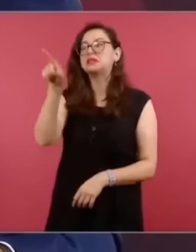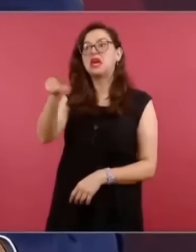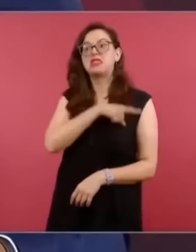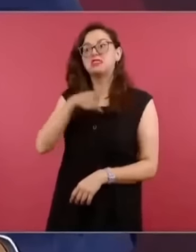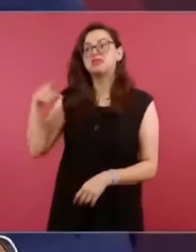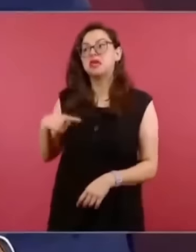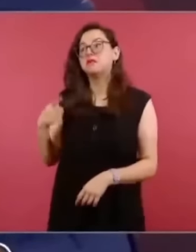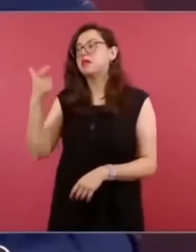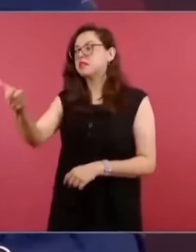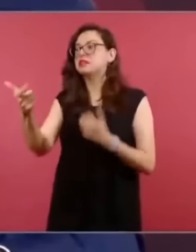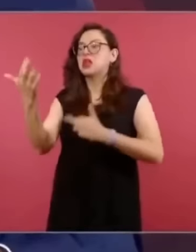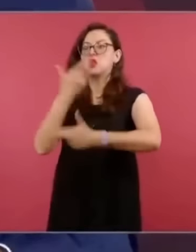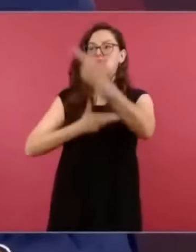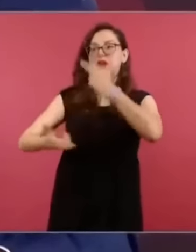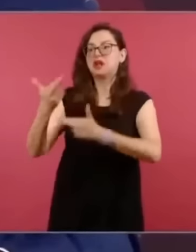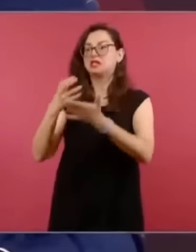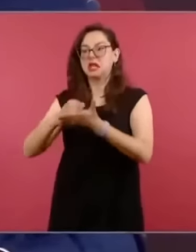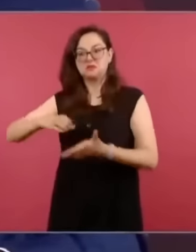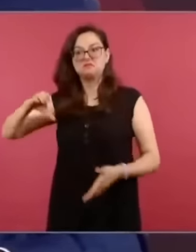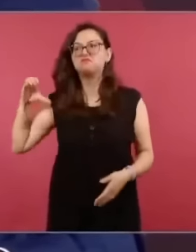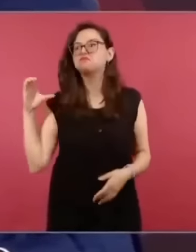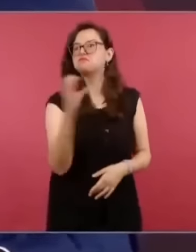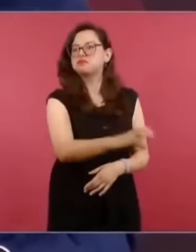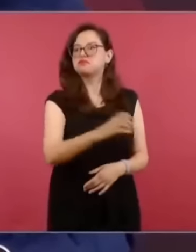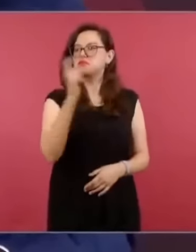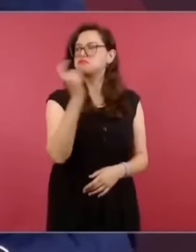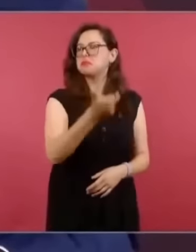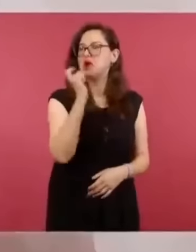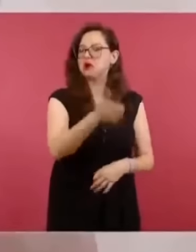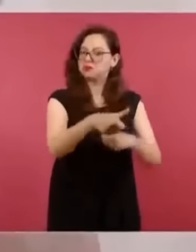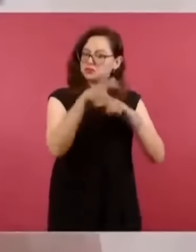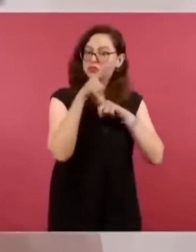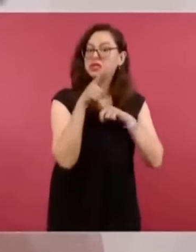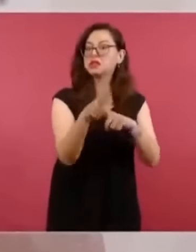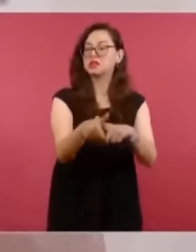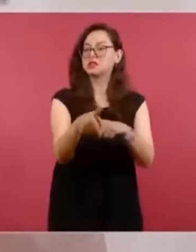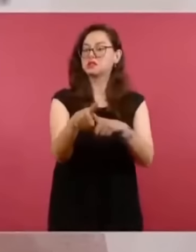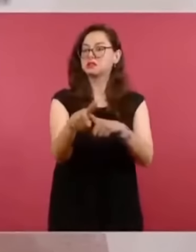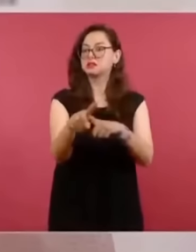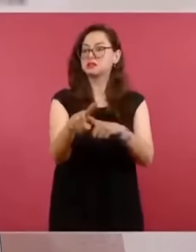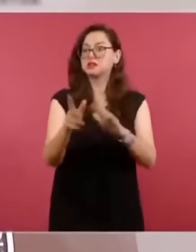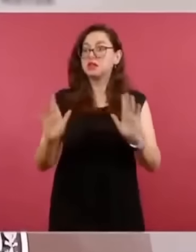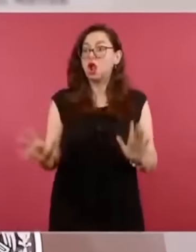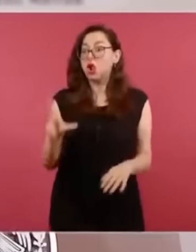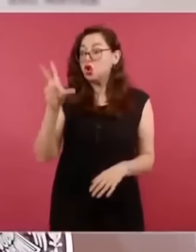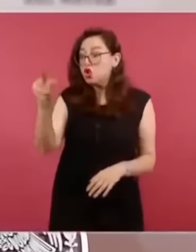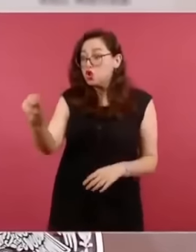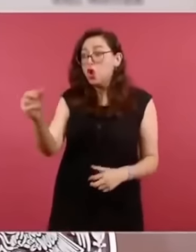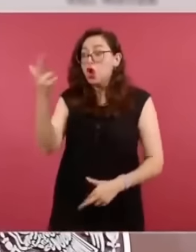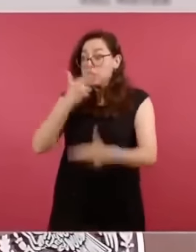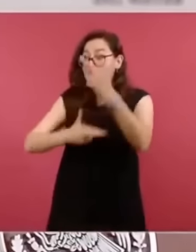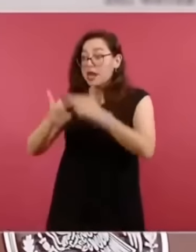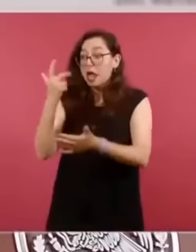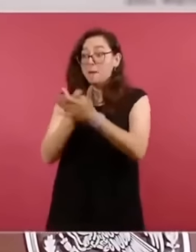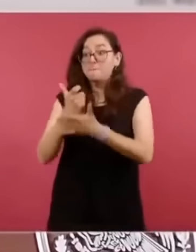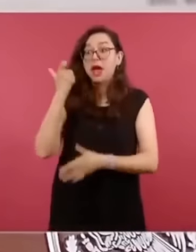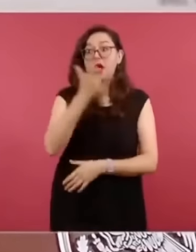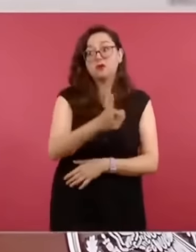Y creo que hasta con la amenaza de que si no se procede penalmente.